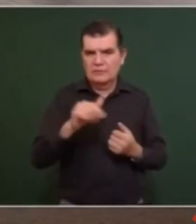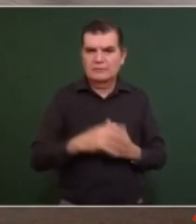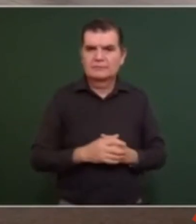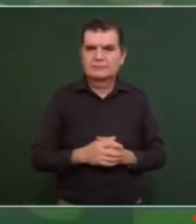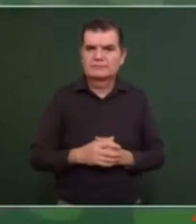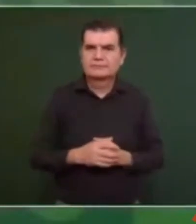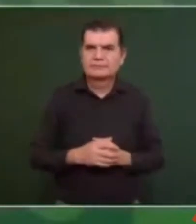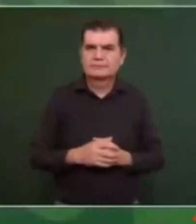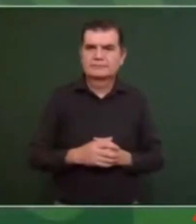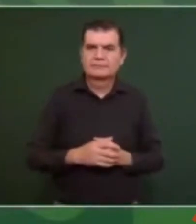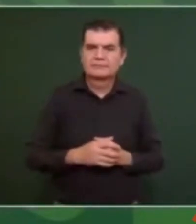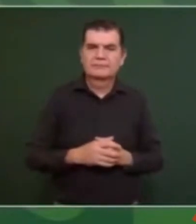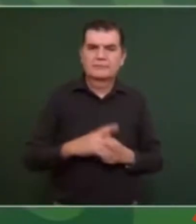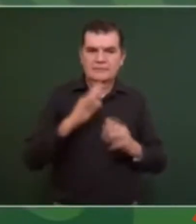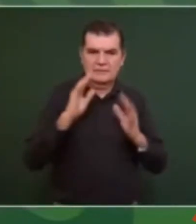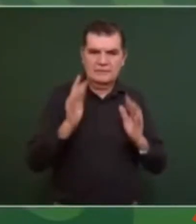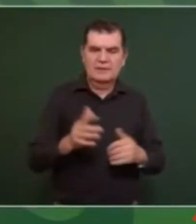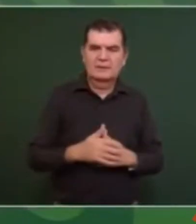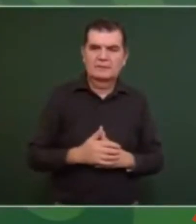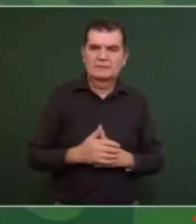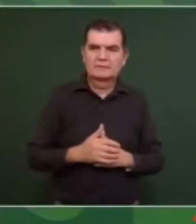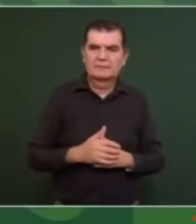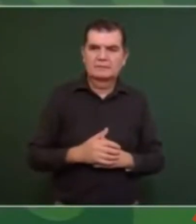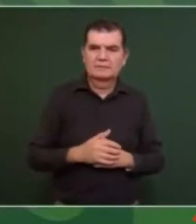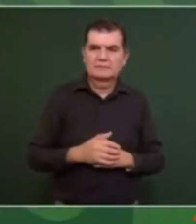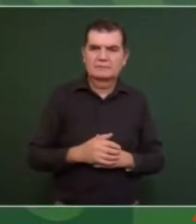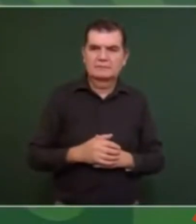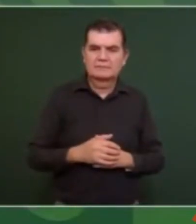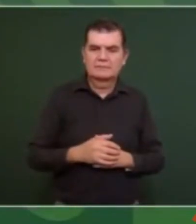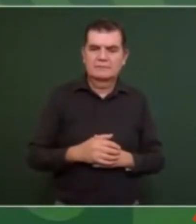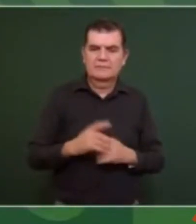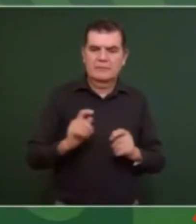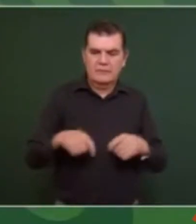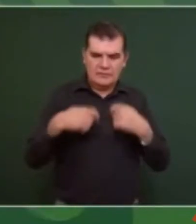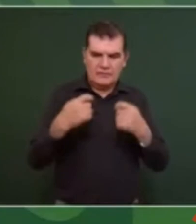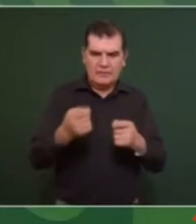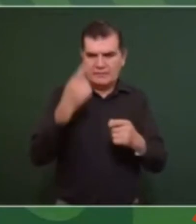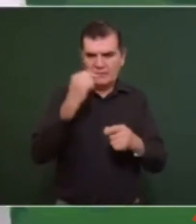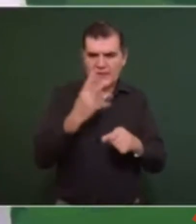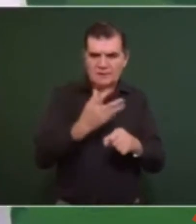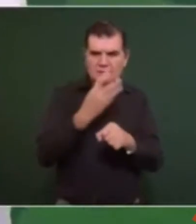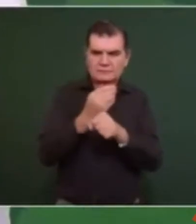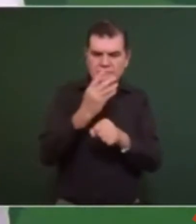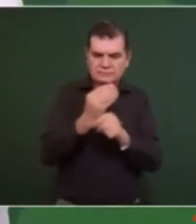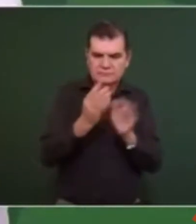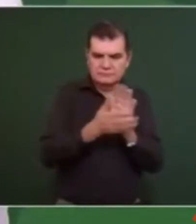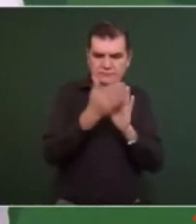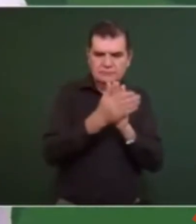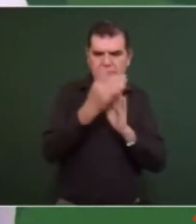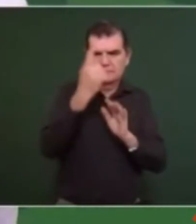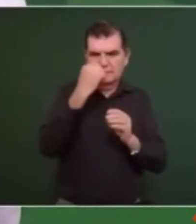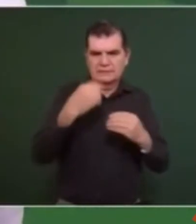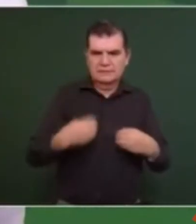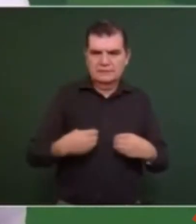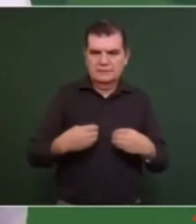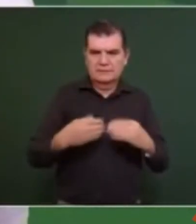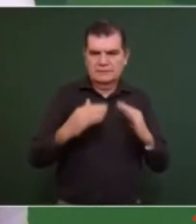ya empezamos a entregar para la reconstrucción de la vivienda